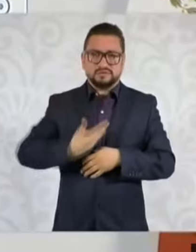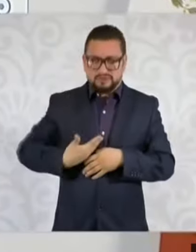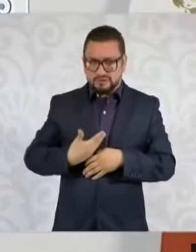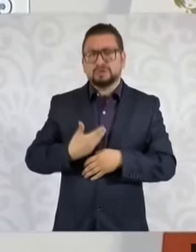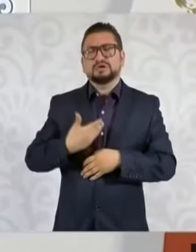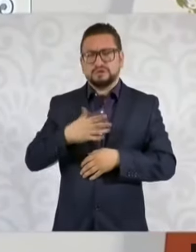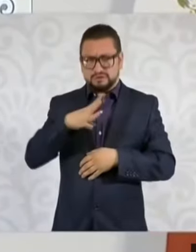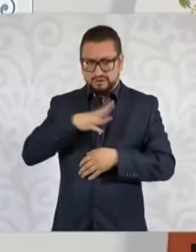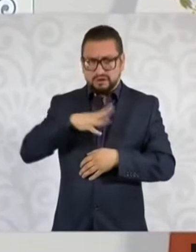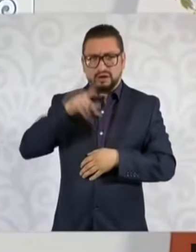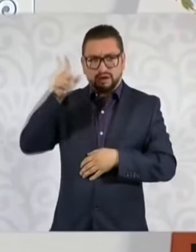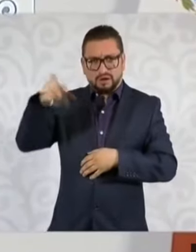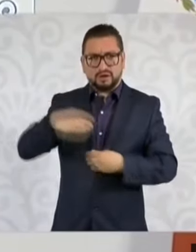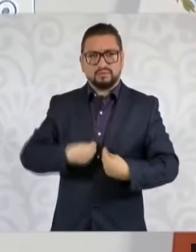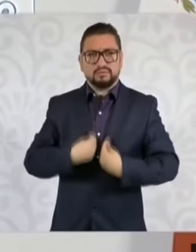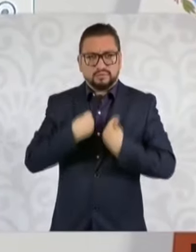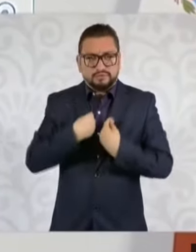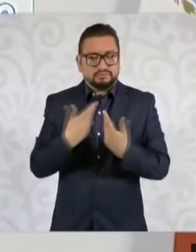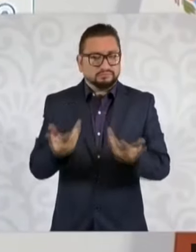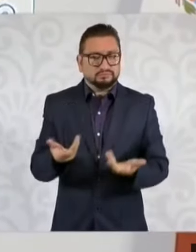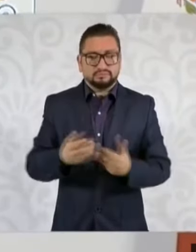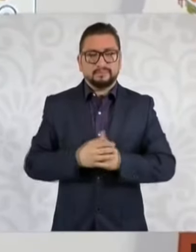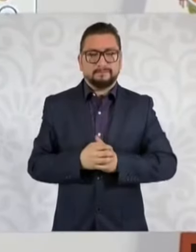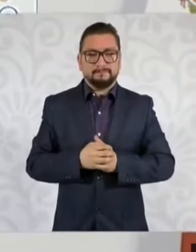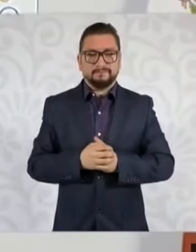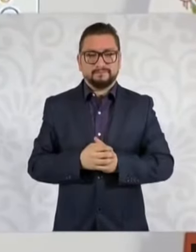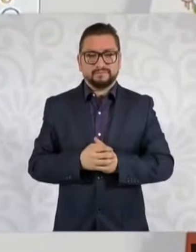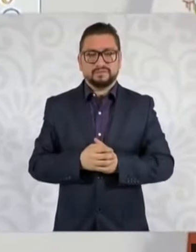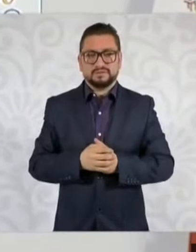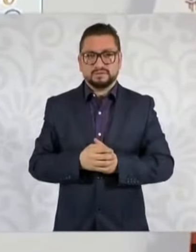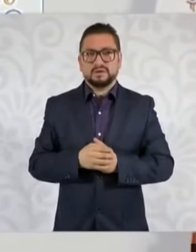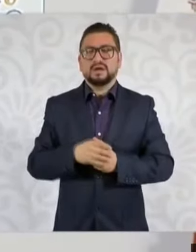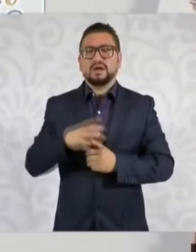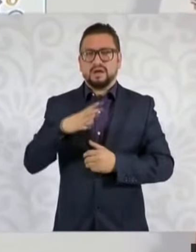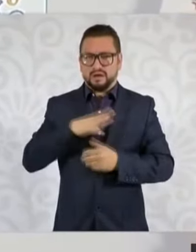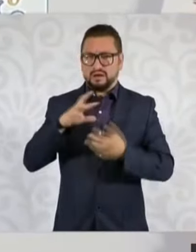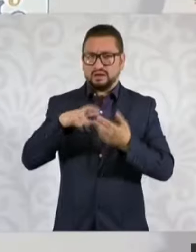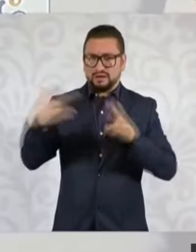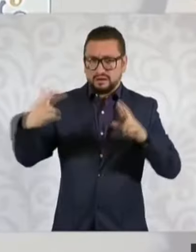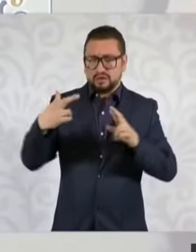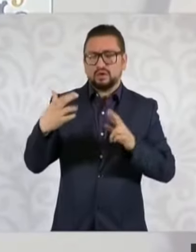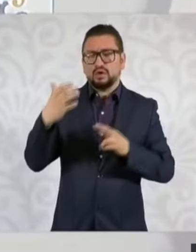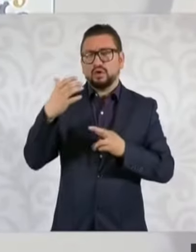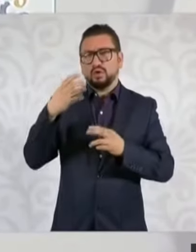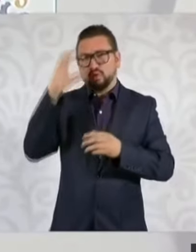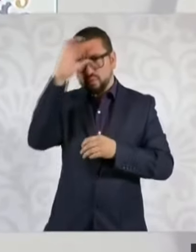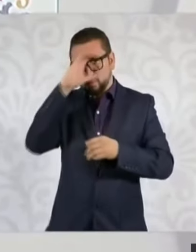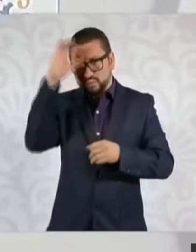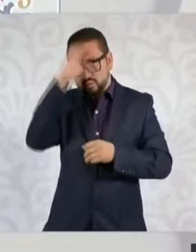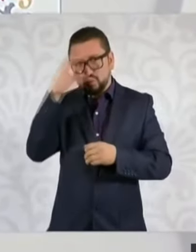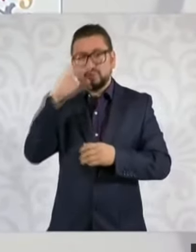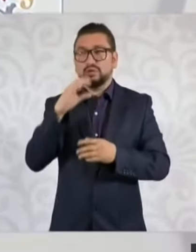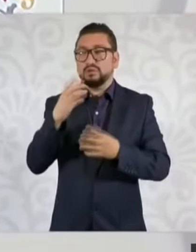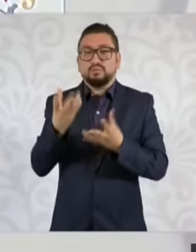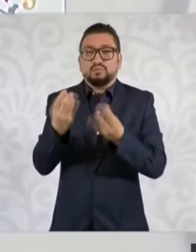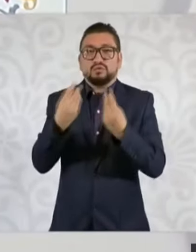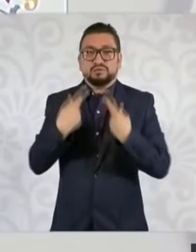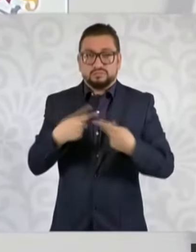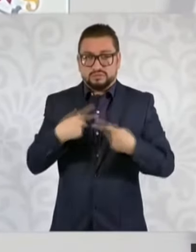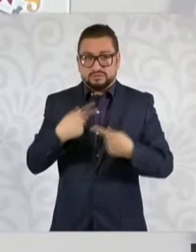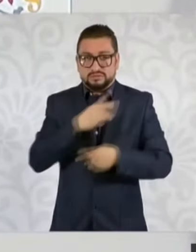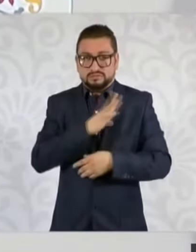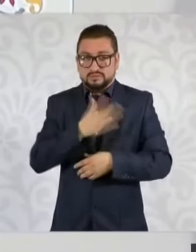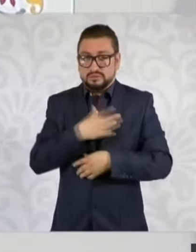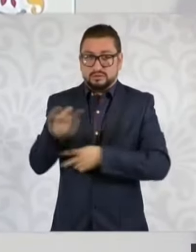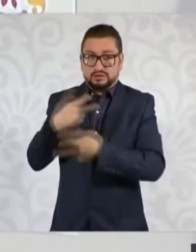hay relaciones culturales, hay muchos españoles que